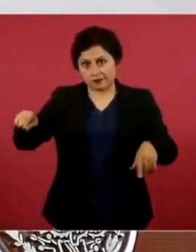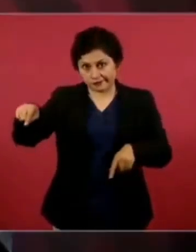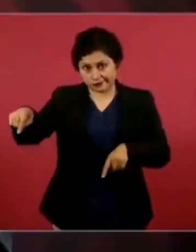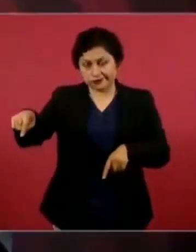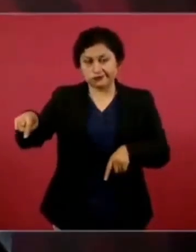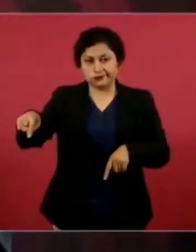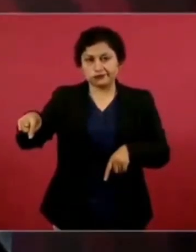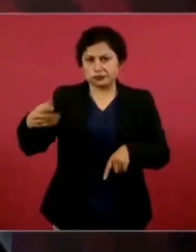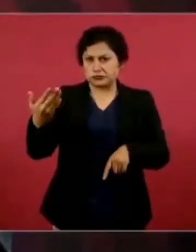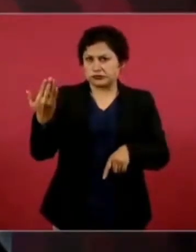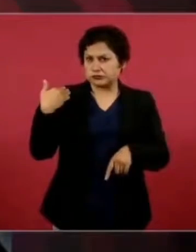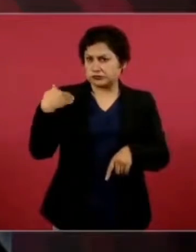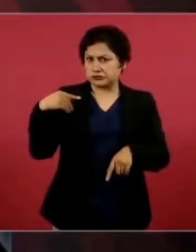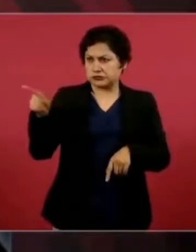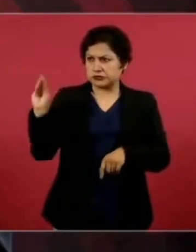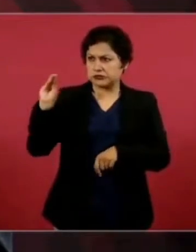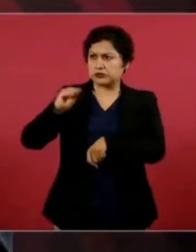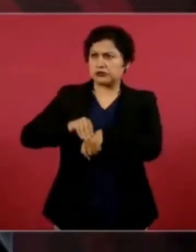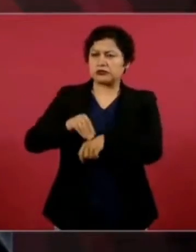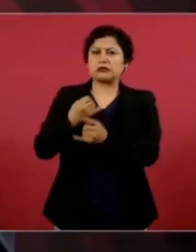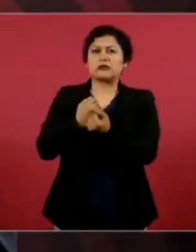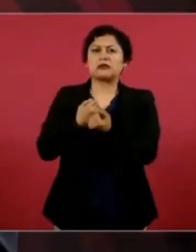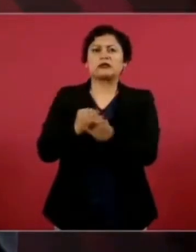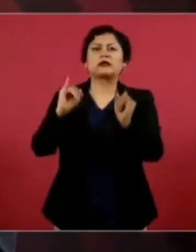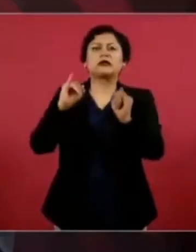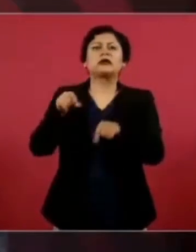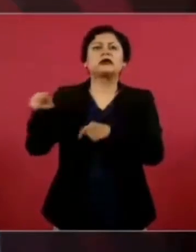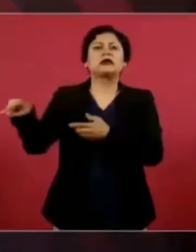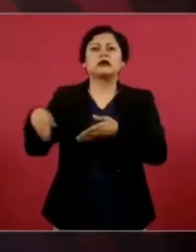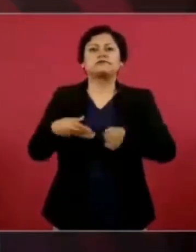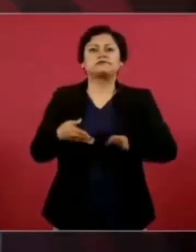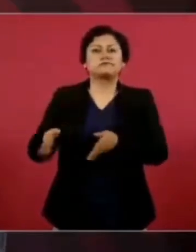acabamos de inaugurar un camino